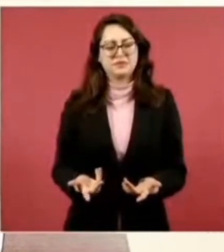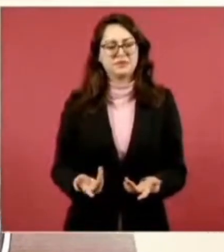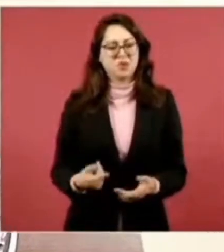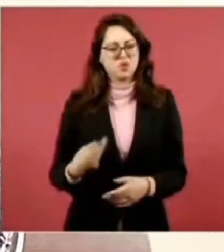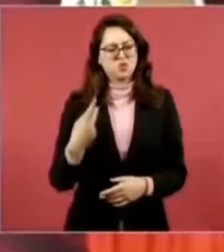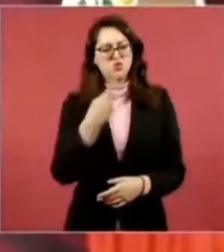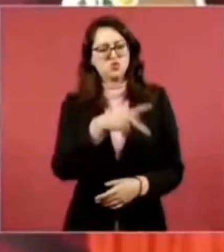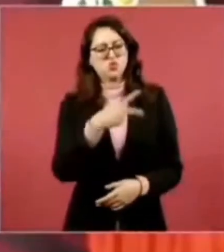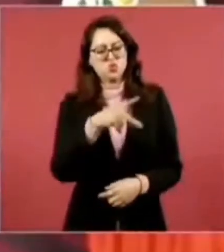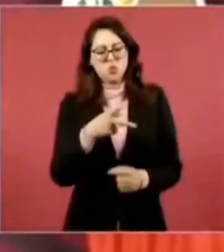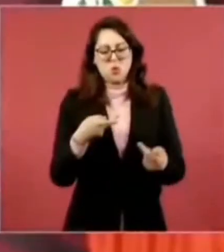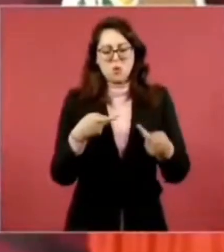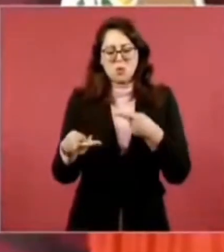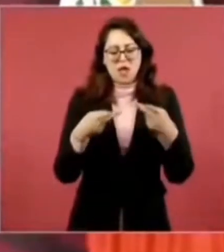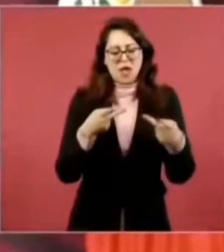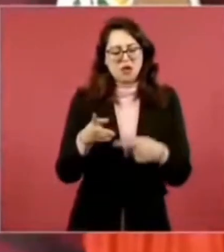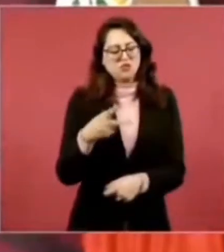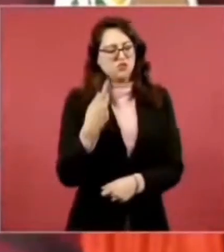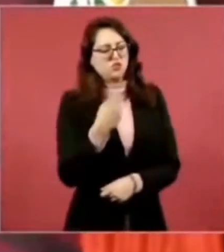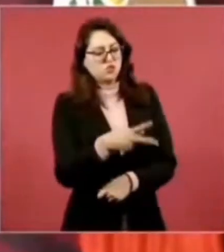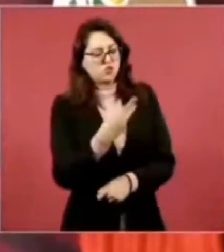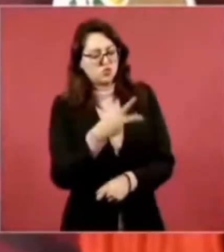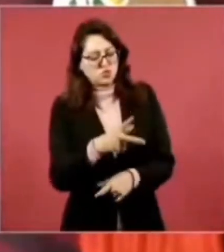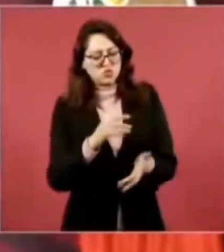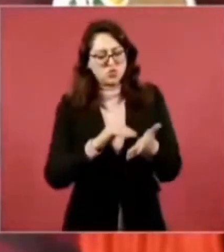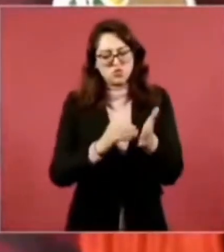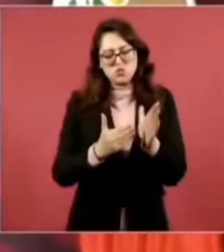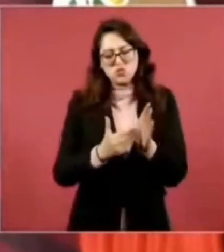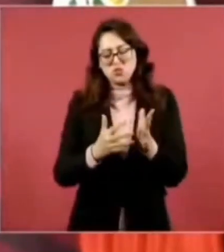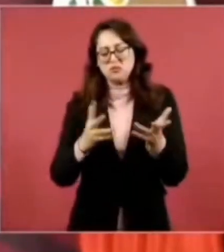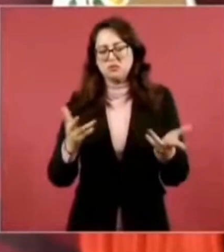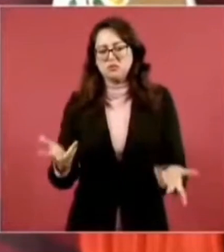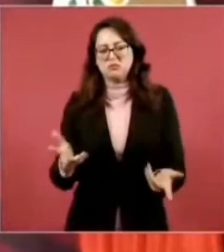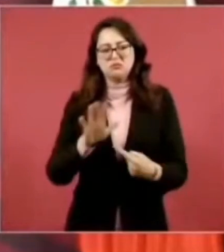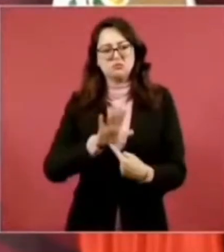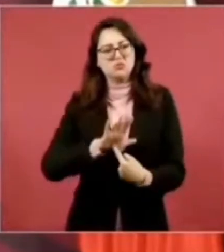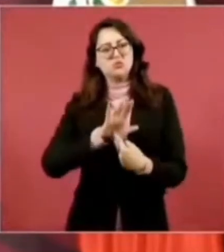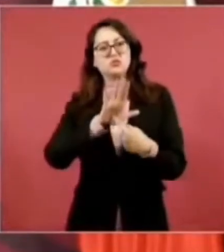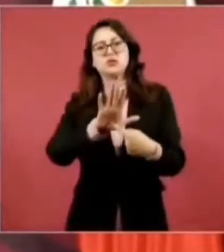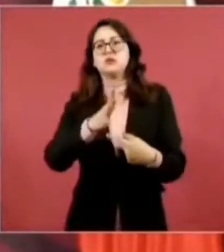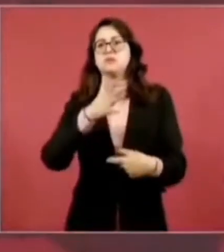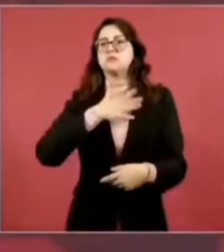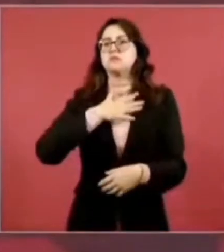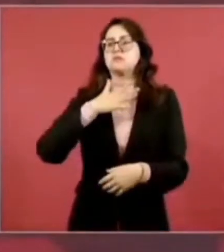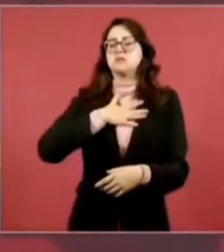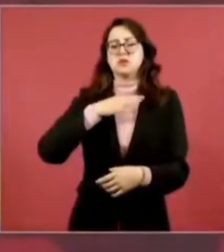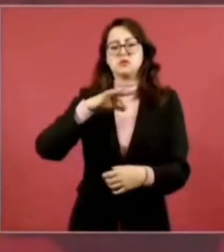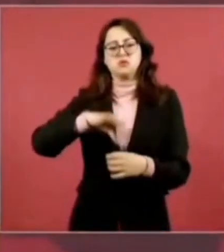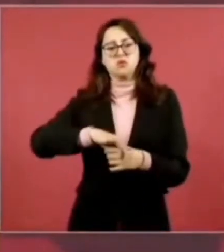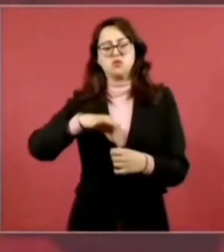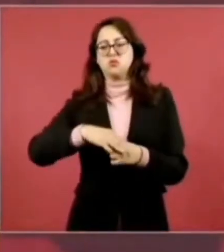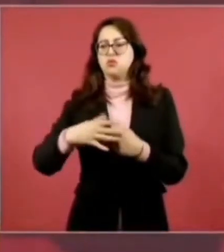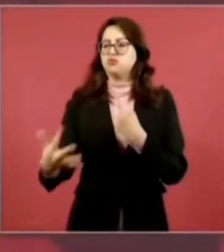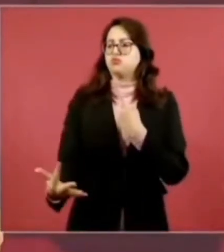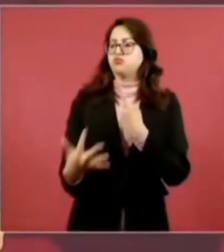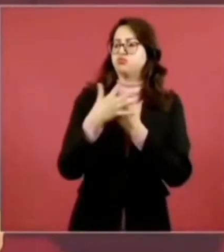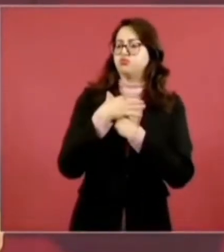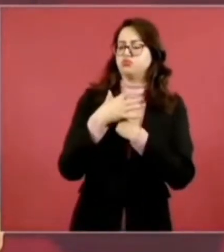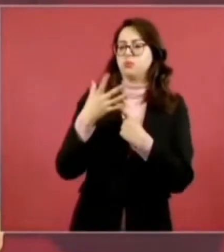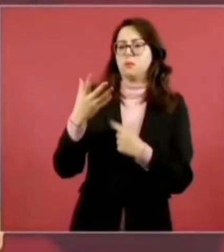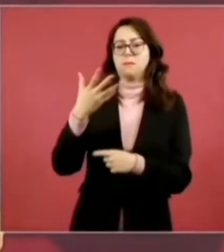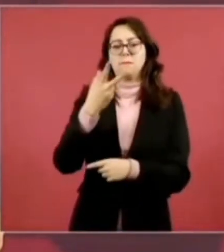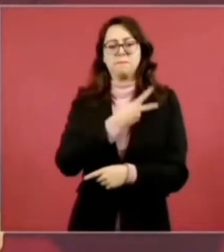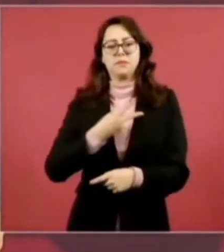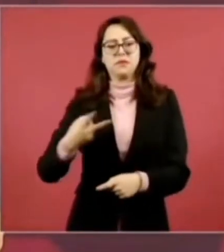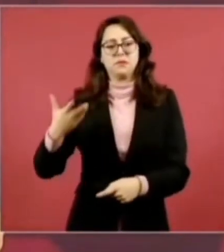para proyectarse como candidato a la vicepresidencia.